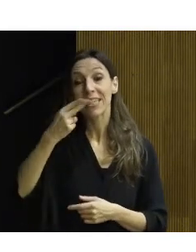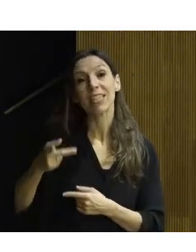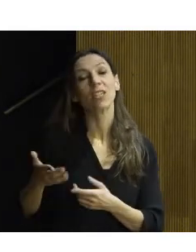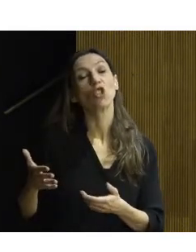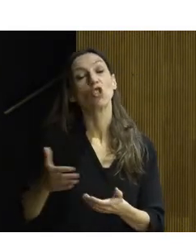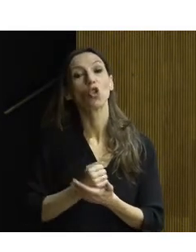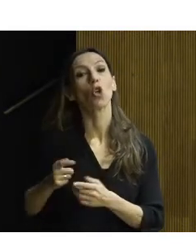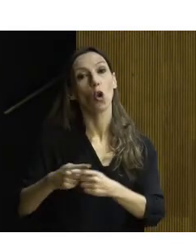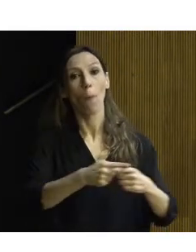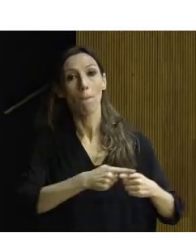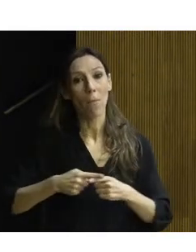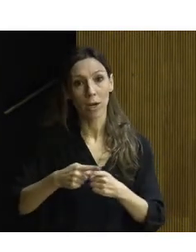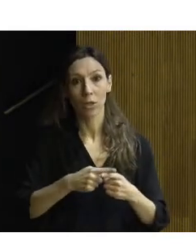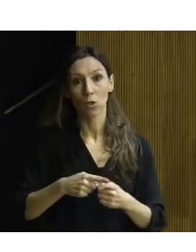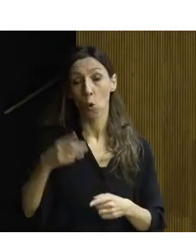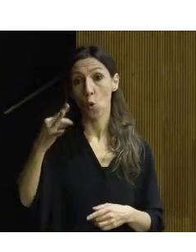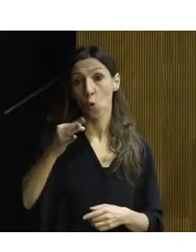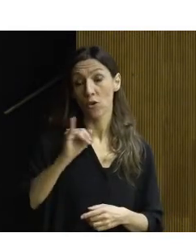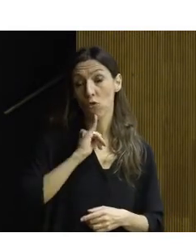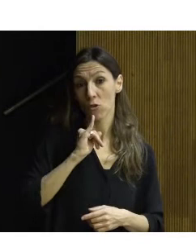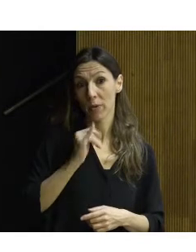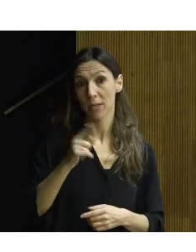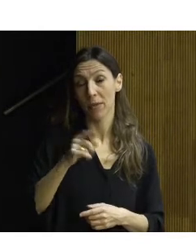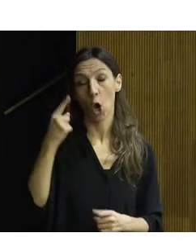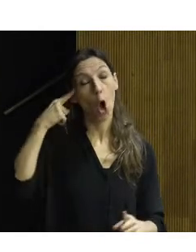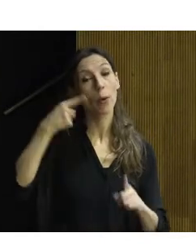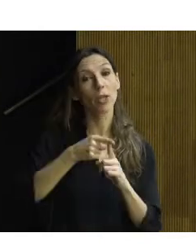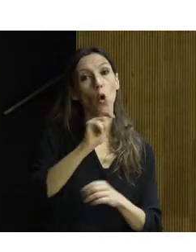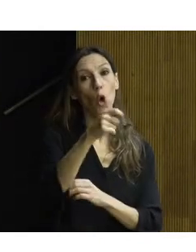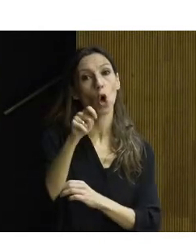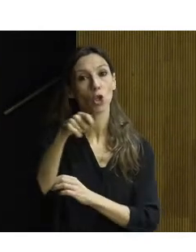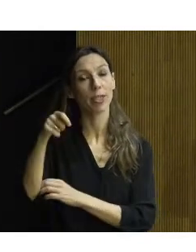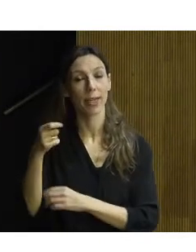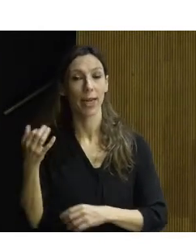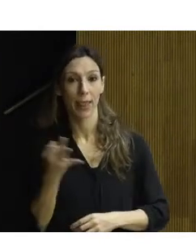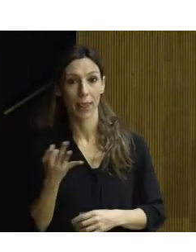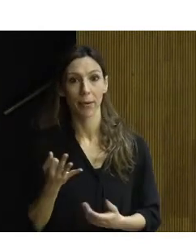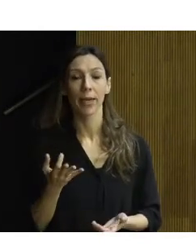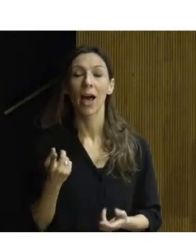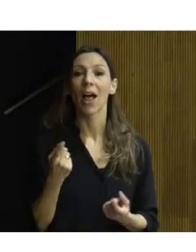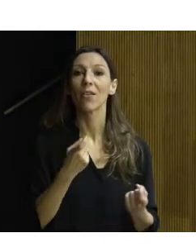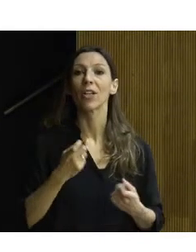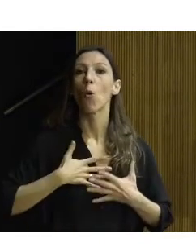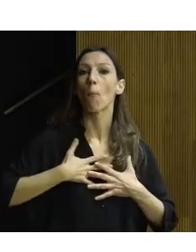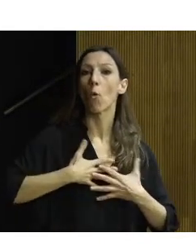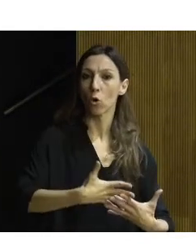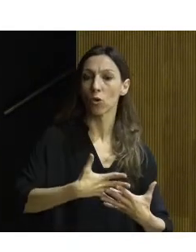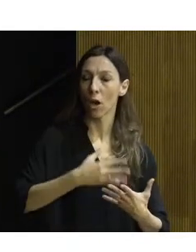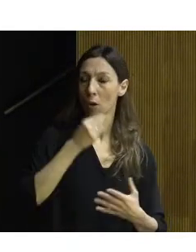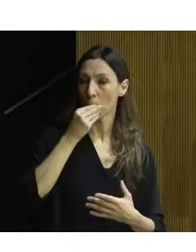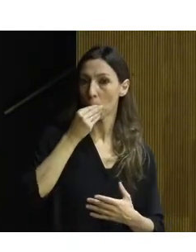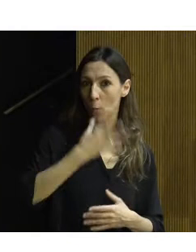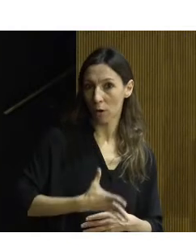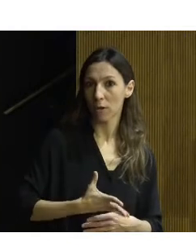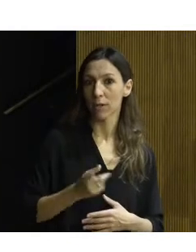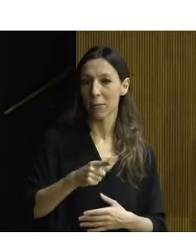Como en todo, siempre hay caminos para lograr nuestros objetivos. En este caso, simplemente se necesita buena voluntad, conocer perfectamente el bien a